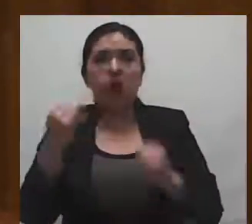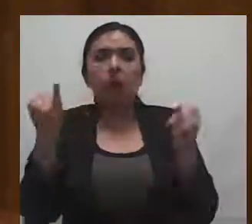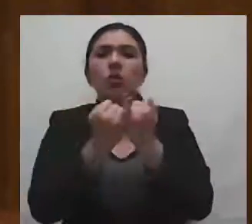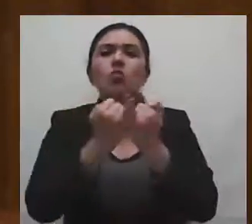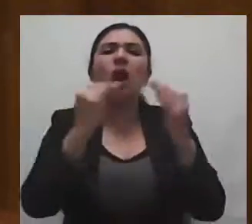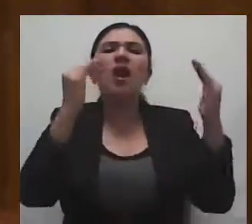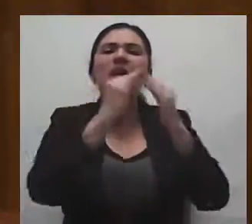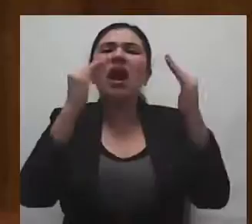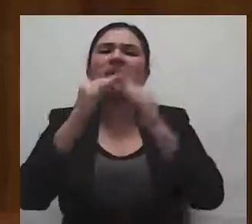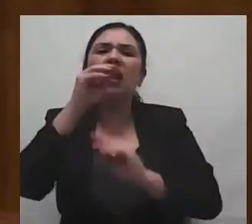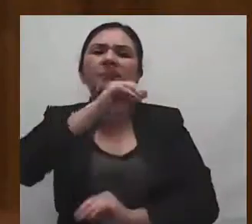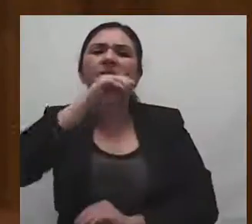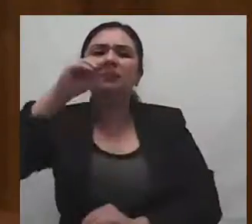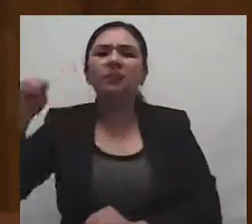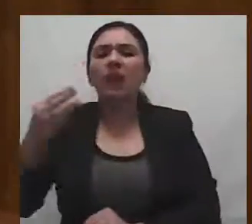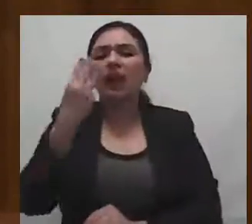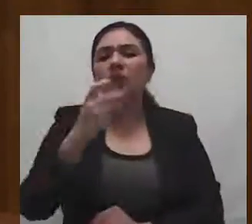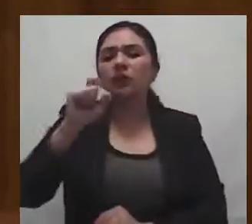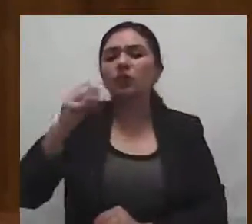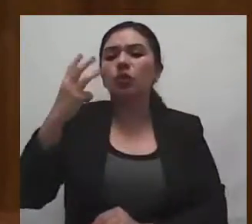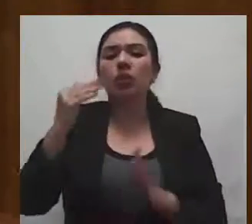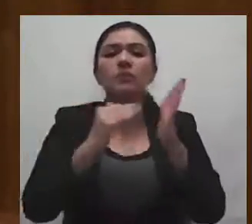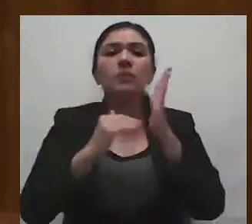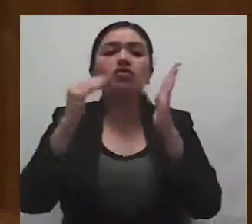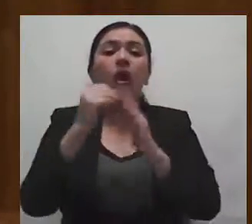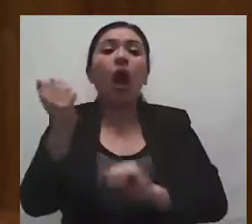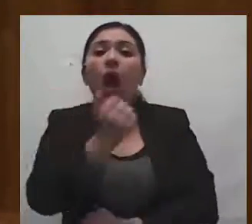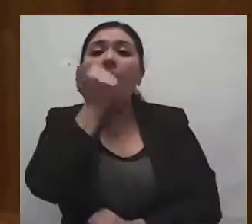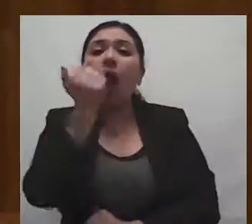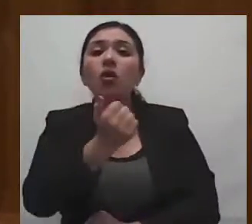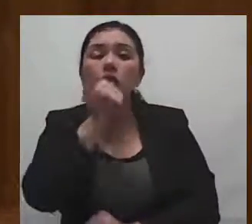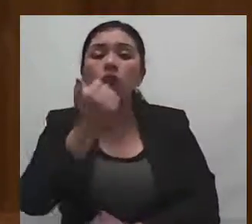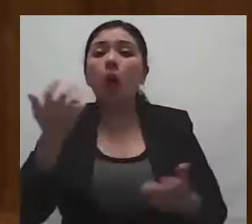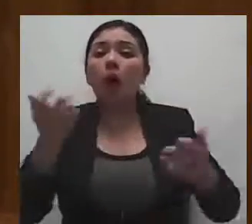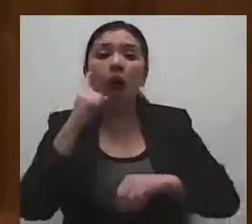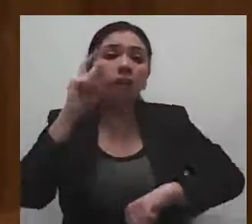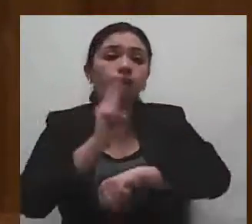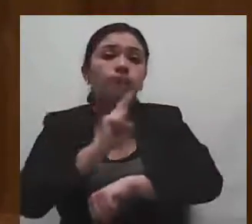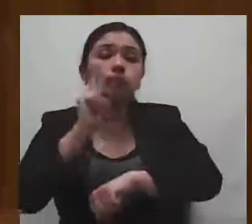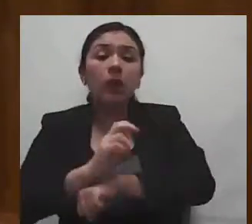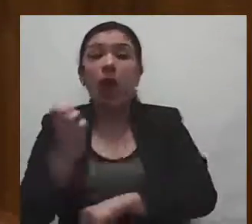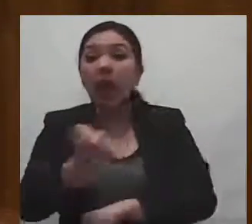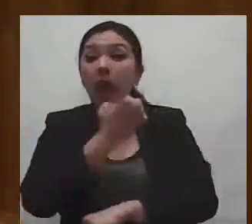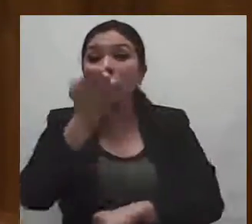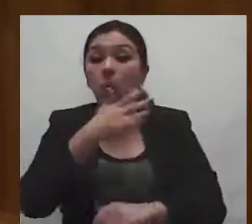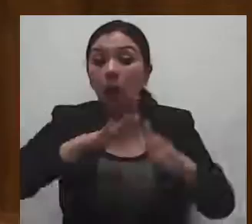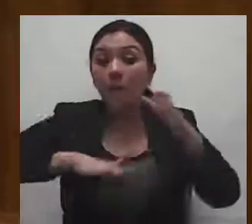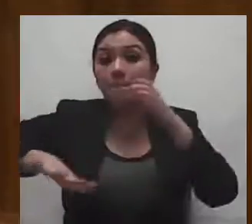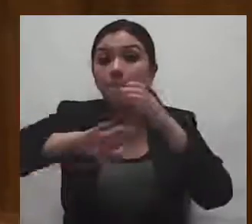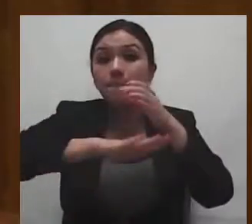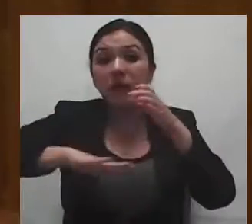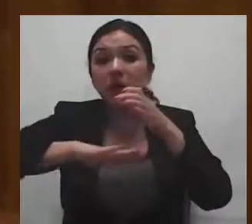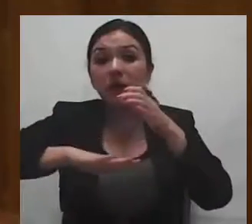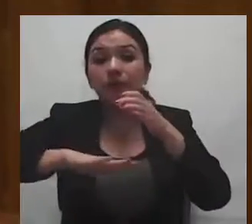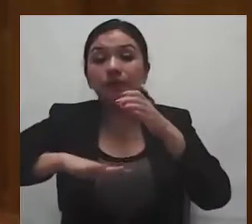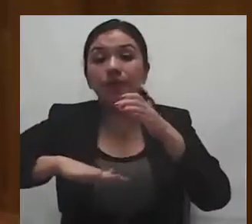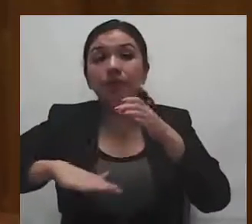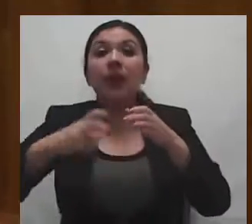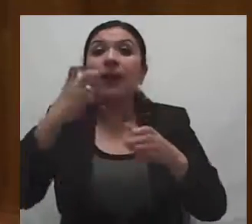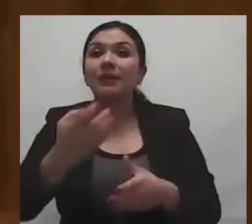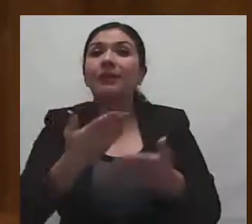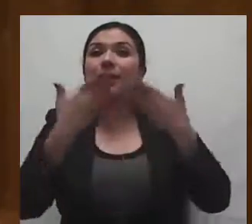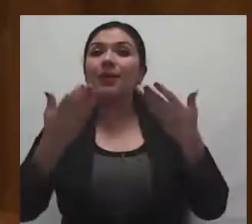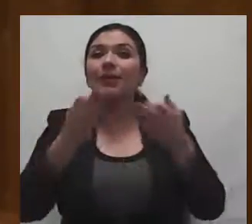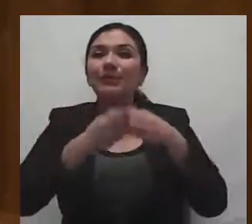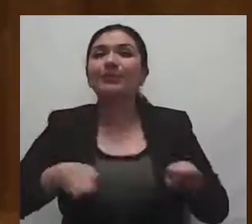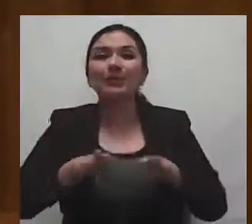3.3 millones de alumnos dan seguimiento a su educación básica, por lo que resulta importante reflexionar sobre las